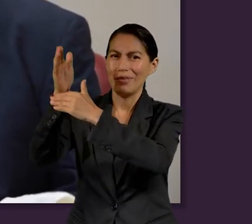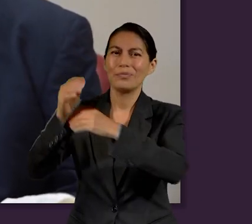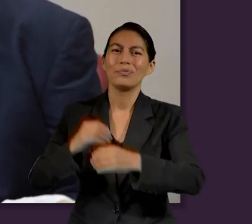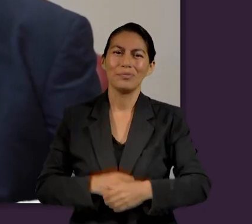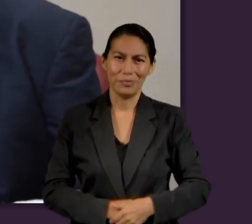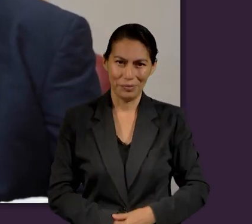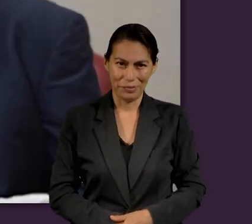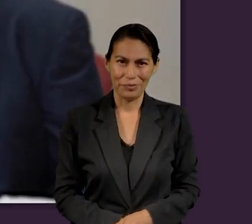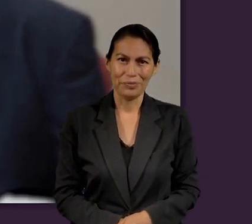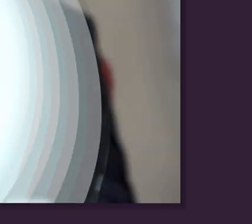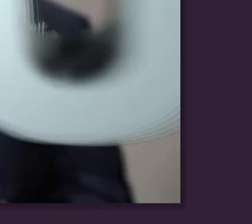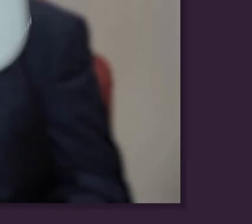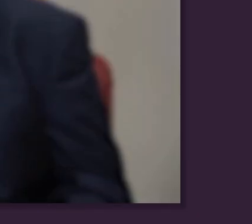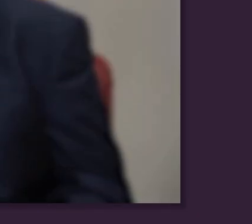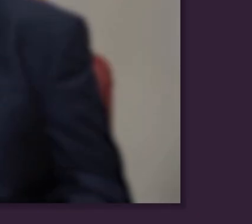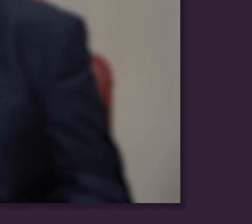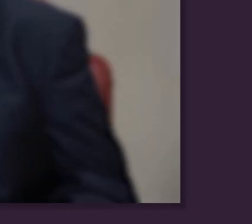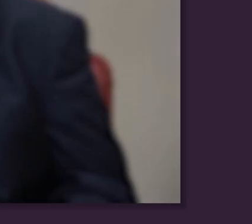gozo de tu Señor.